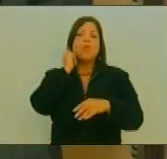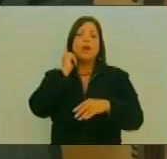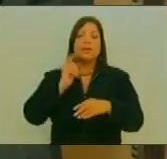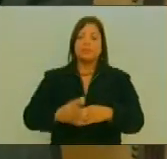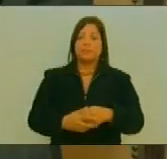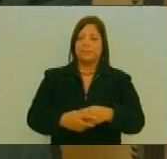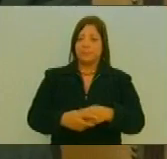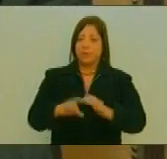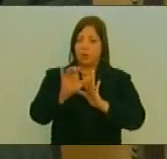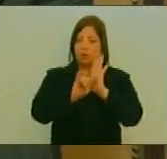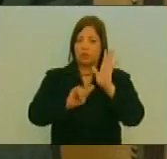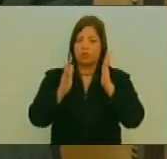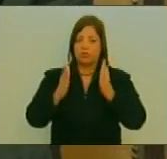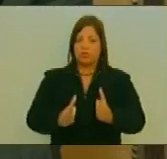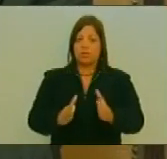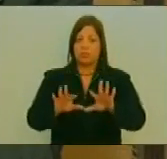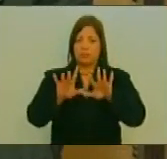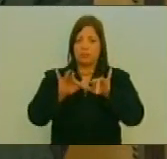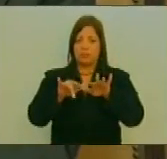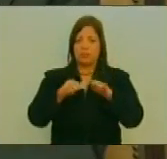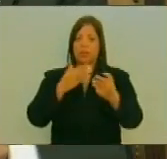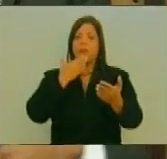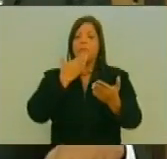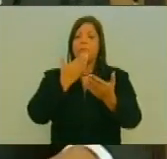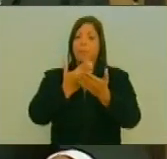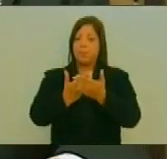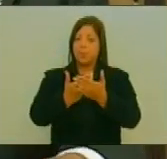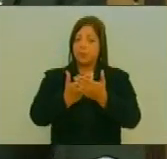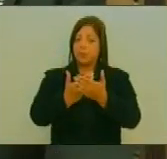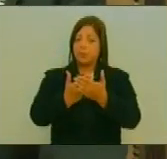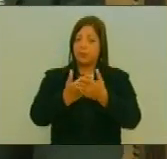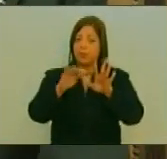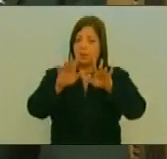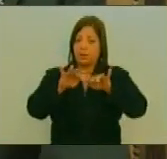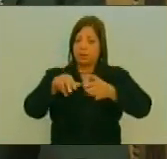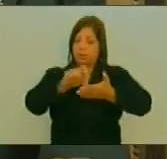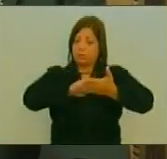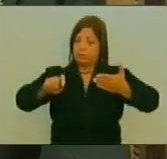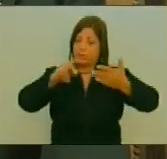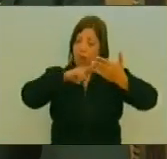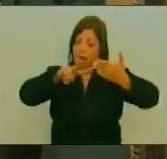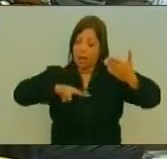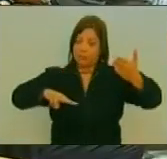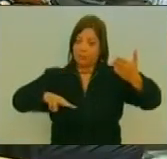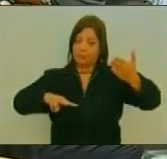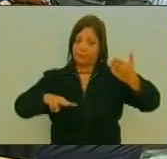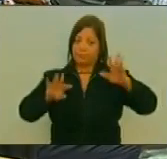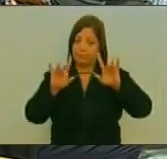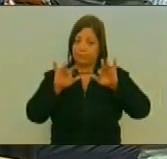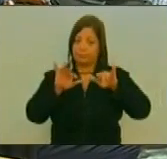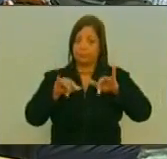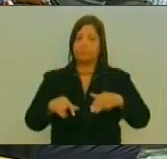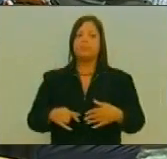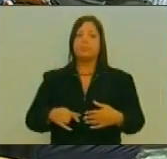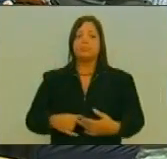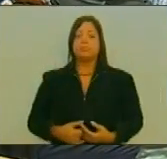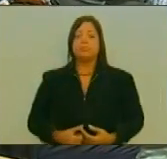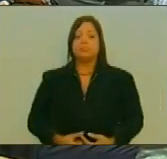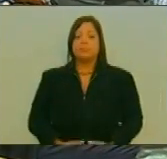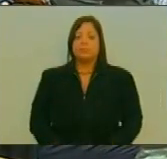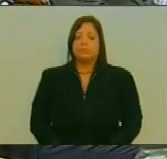Farías Que con su Permiso Leo La Comunicación Presidenta Autorizado